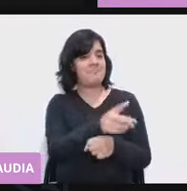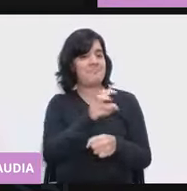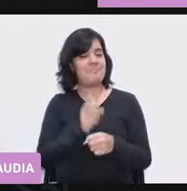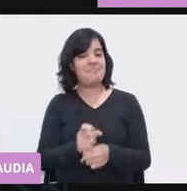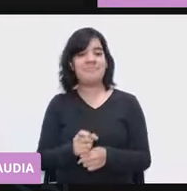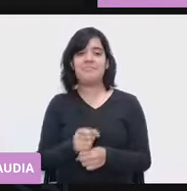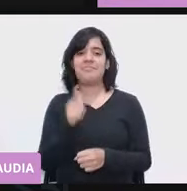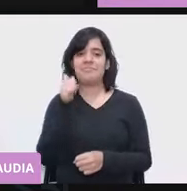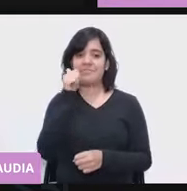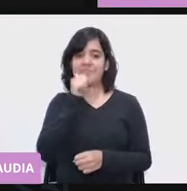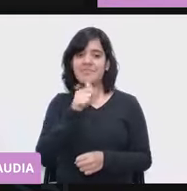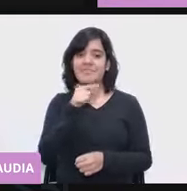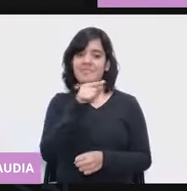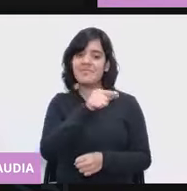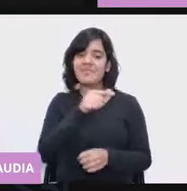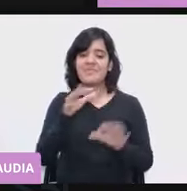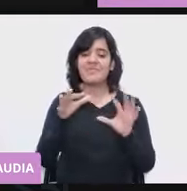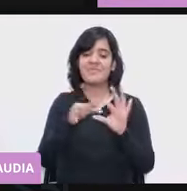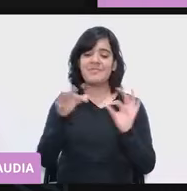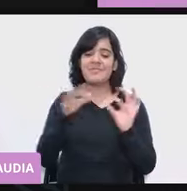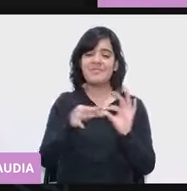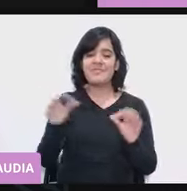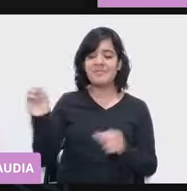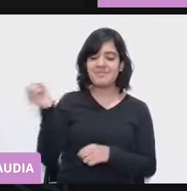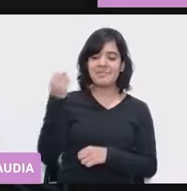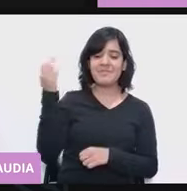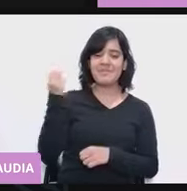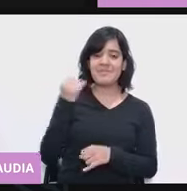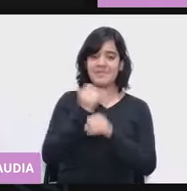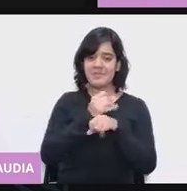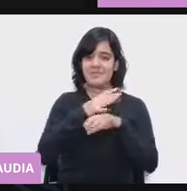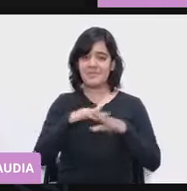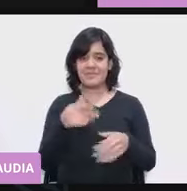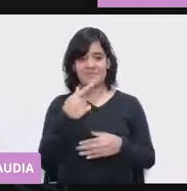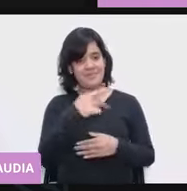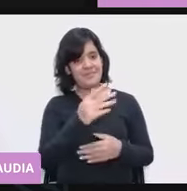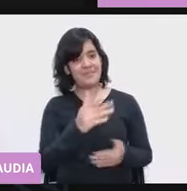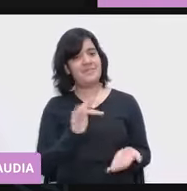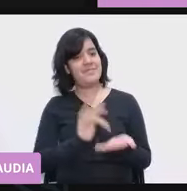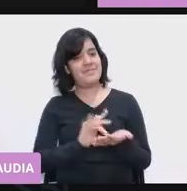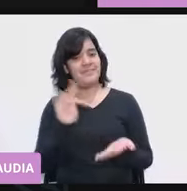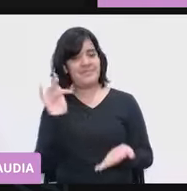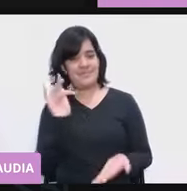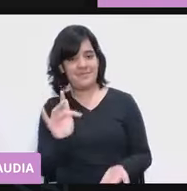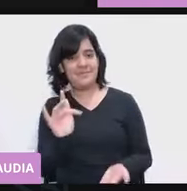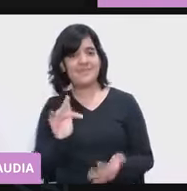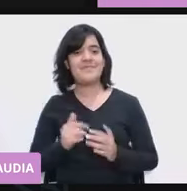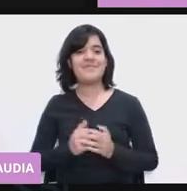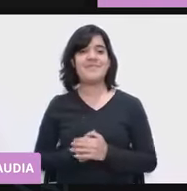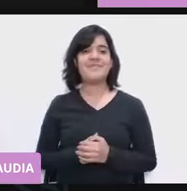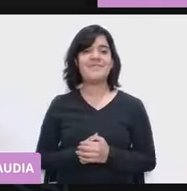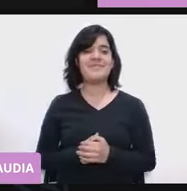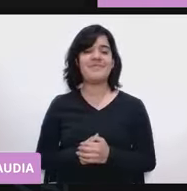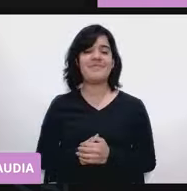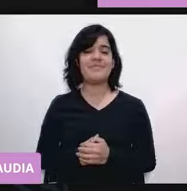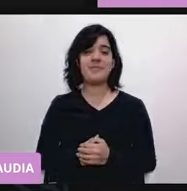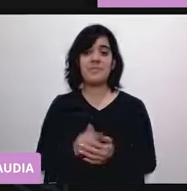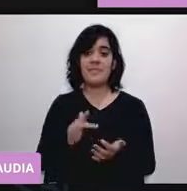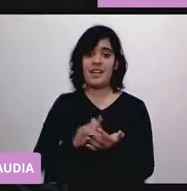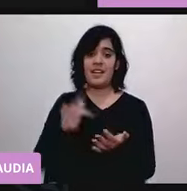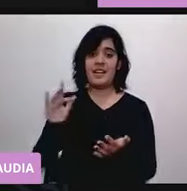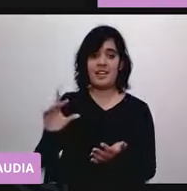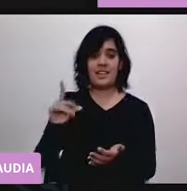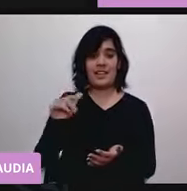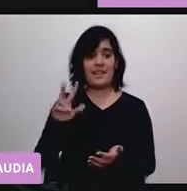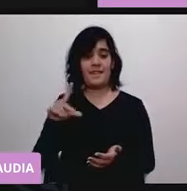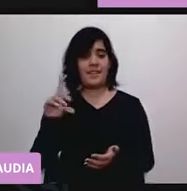para seguir escuchando sobre la información que nos puedan compartir. Pues muchísimas gracias, gracias a David, a Fernanda